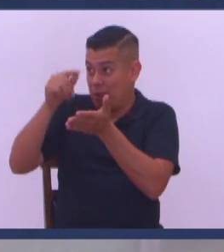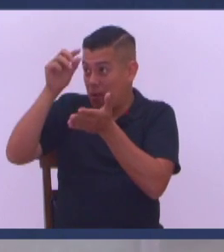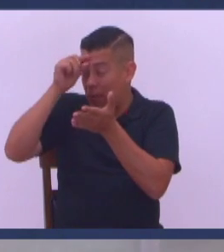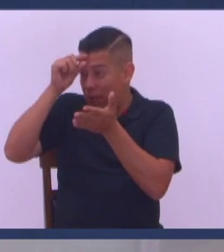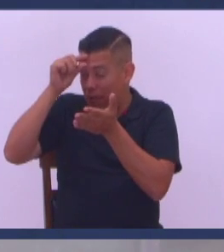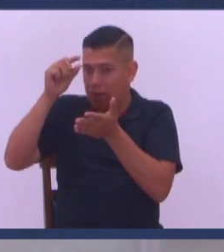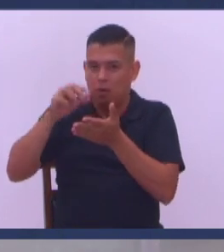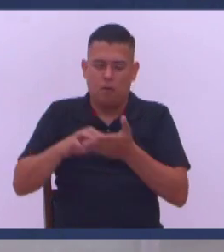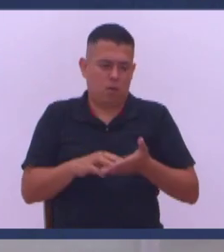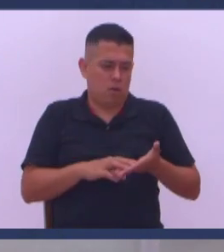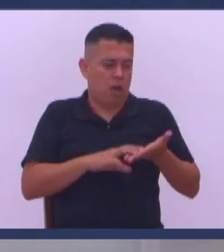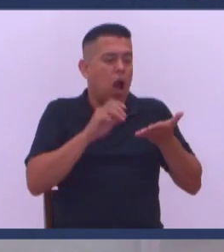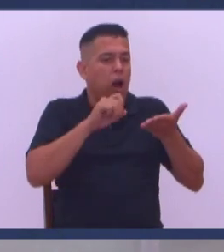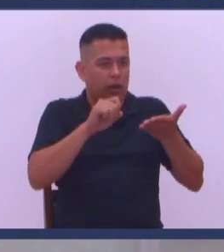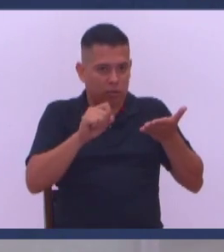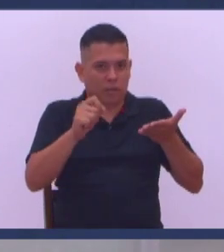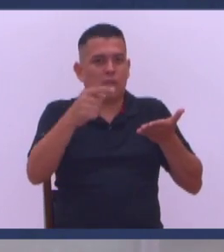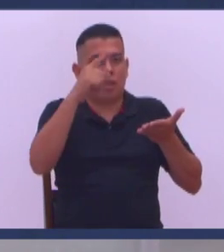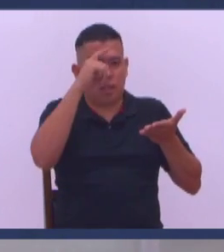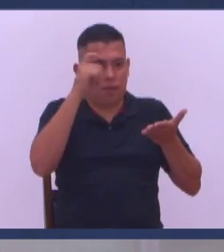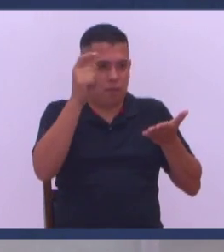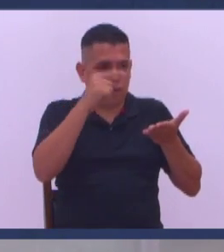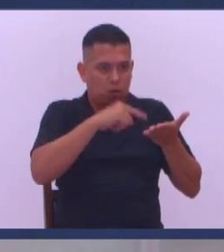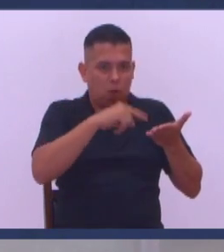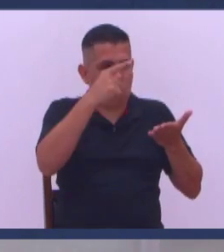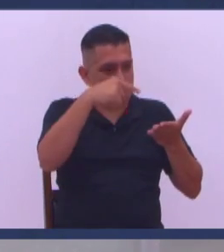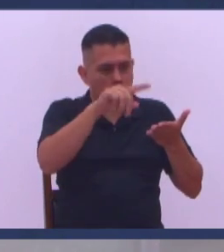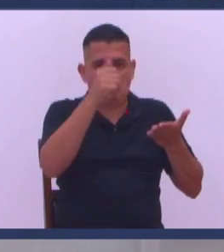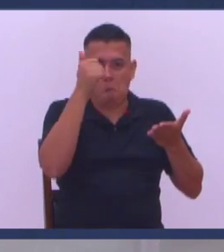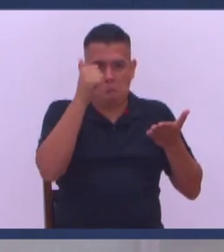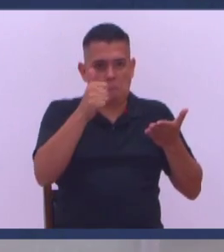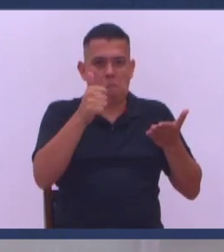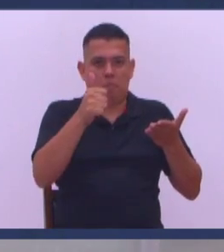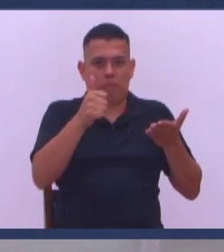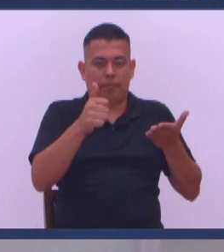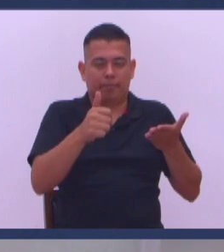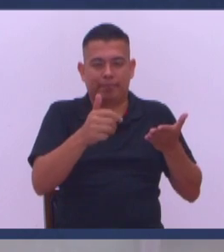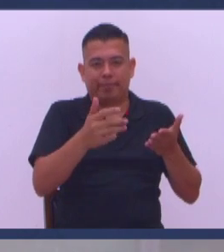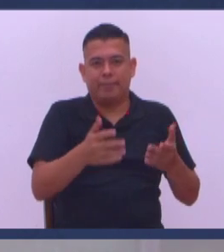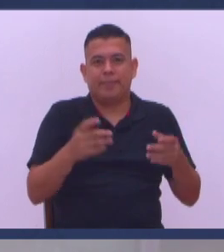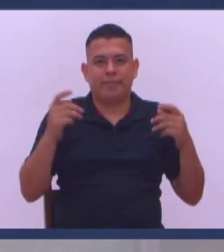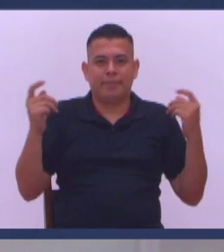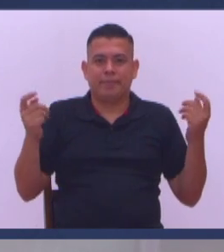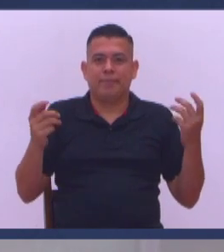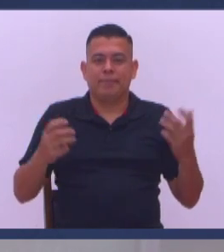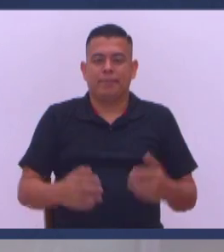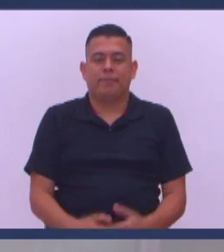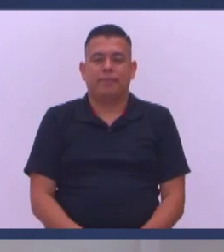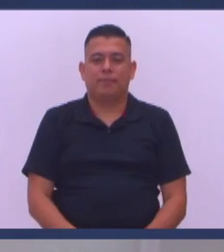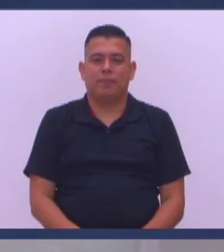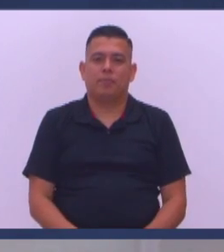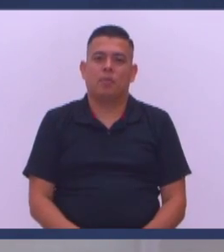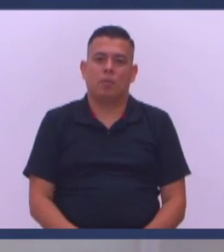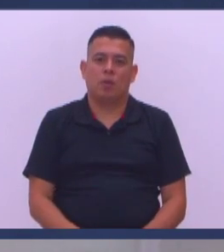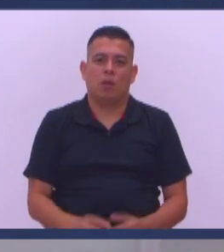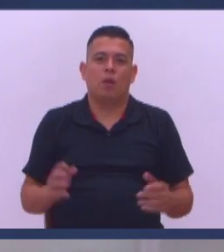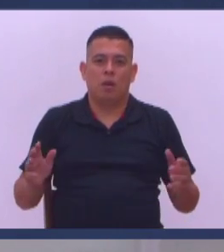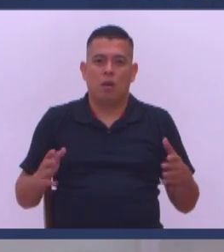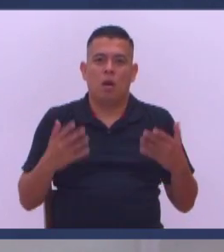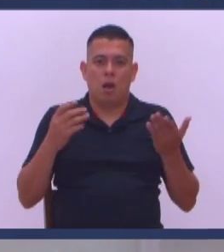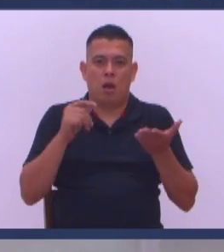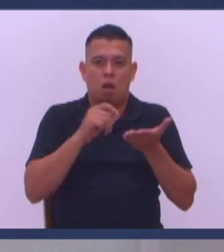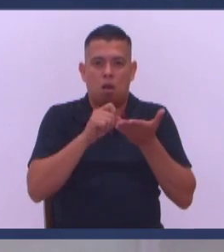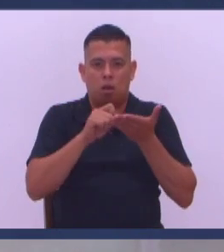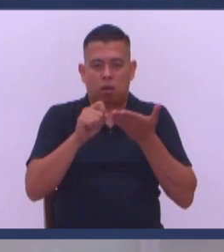Y el profe le anota Trajo la tarea Bueno El que nada debe Te gloria a Dios Que Dios todo anota Porque lo